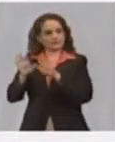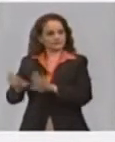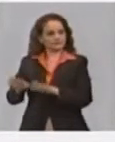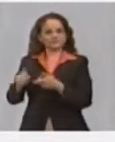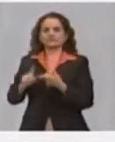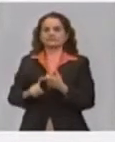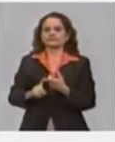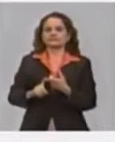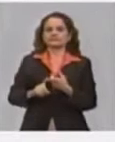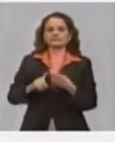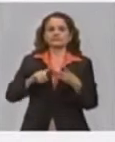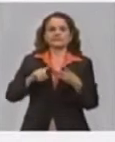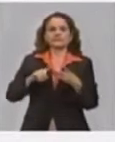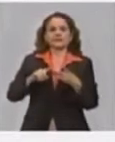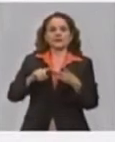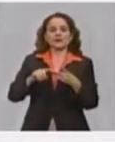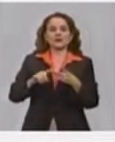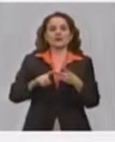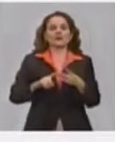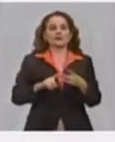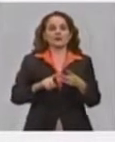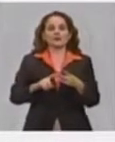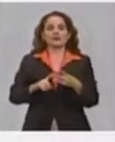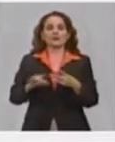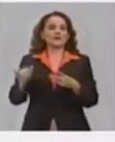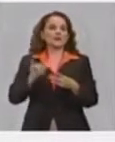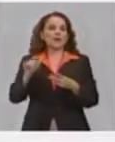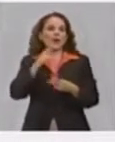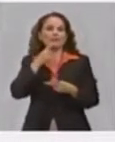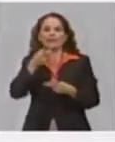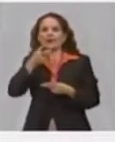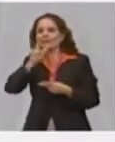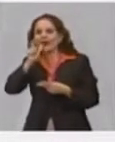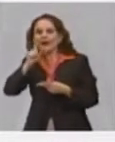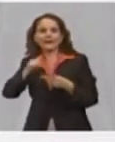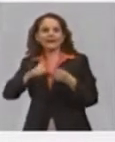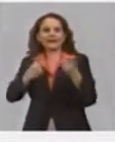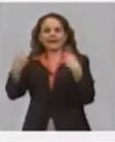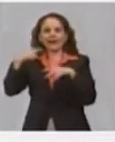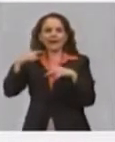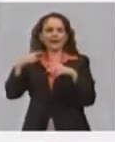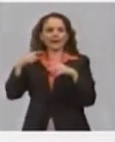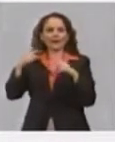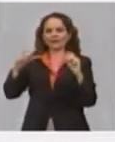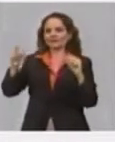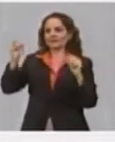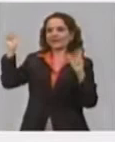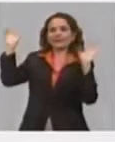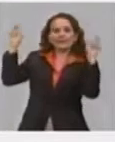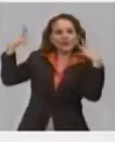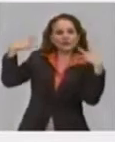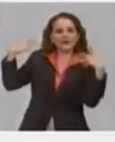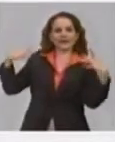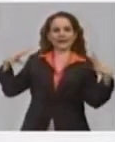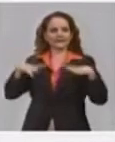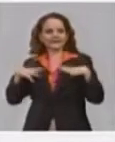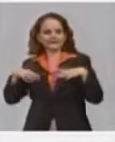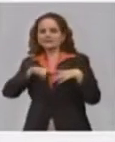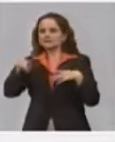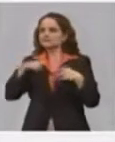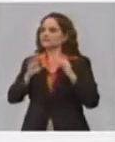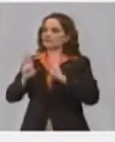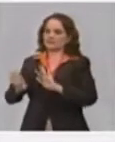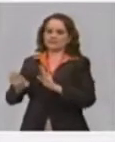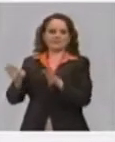a lo que tiene que ver con el servicio de barrio y recreación, en la forma en que se ejercía anteriormente,